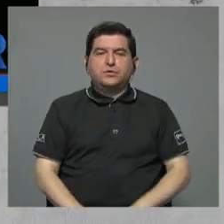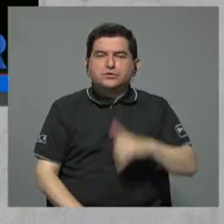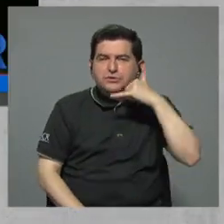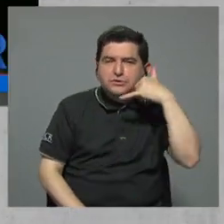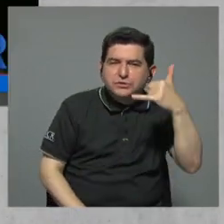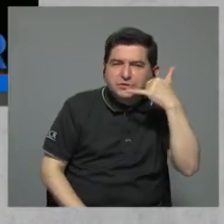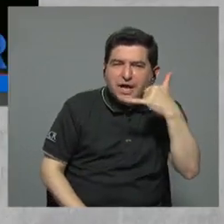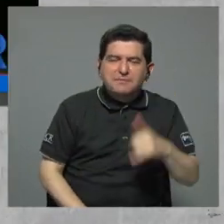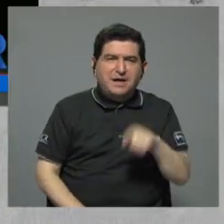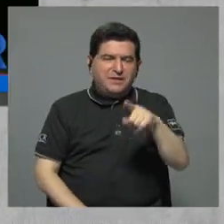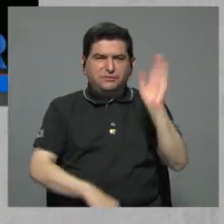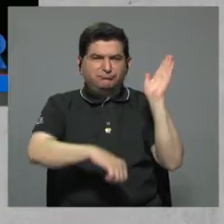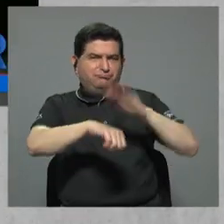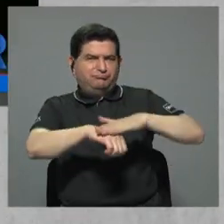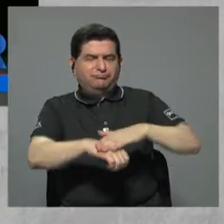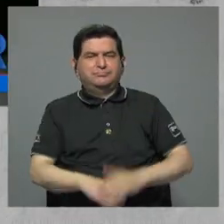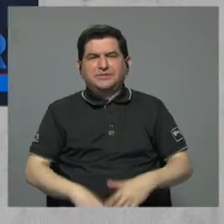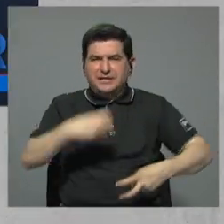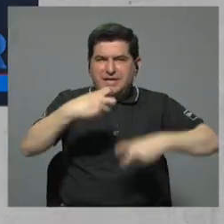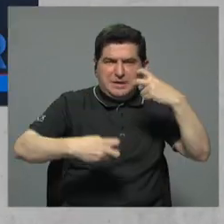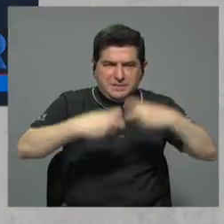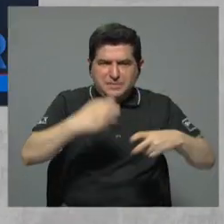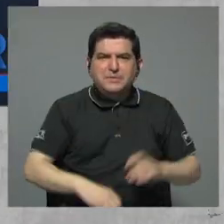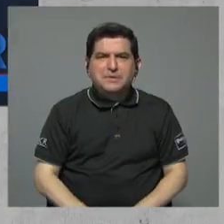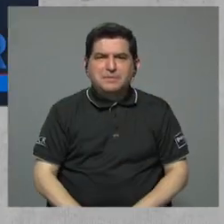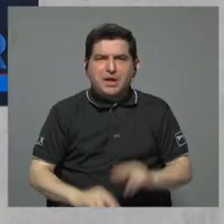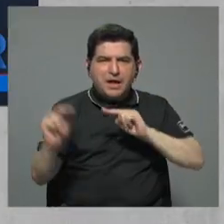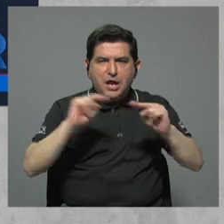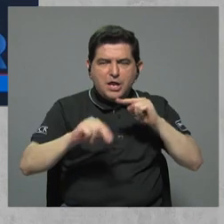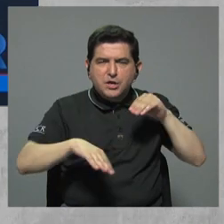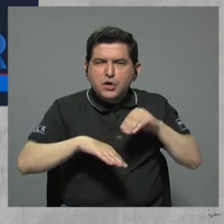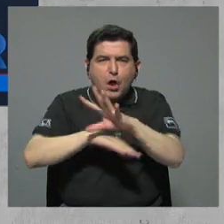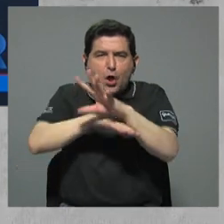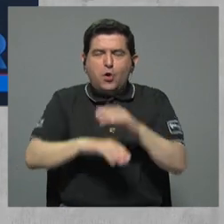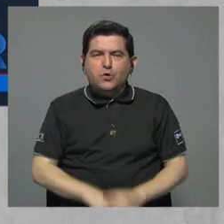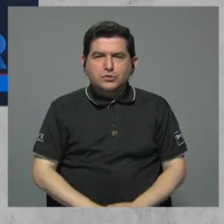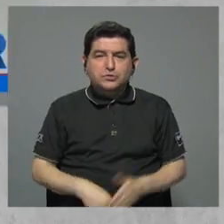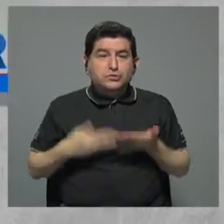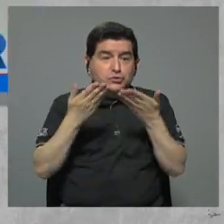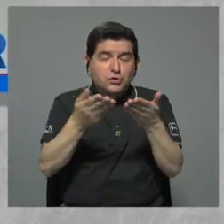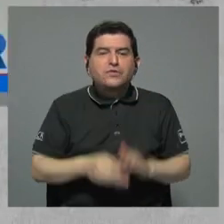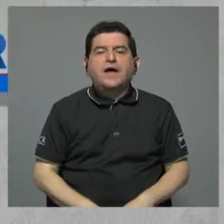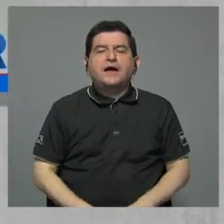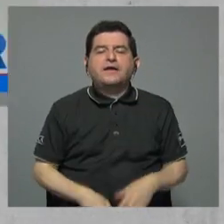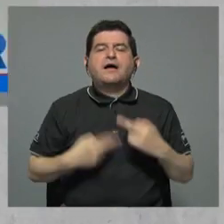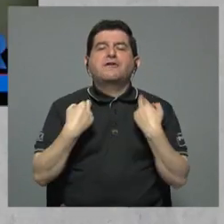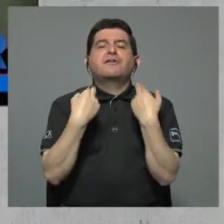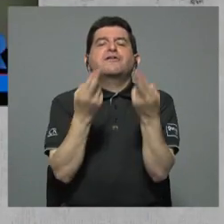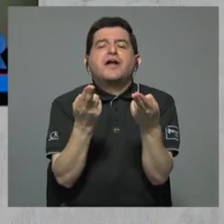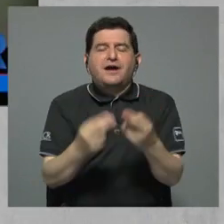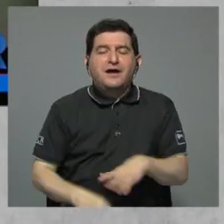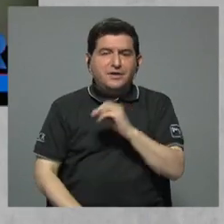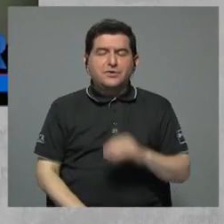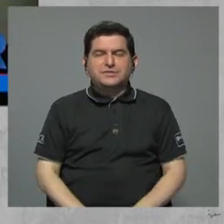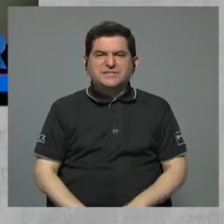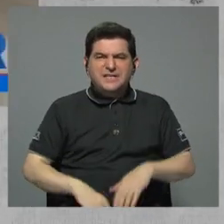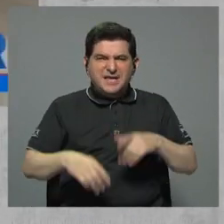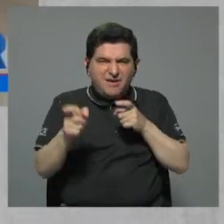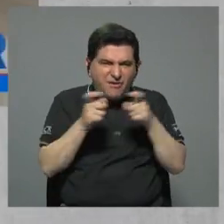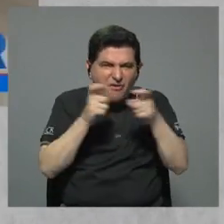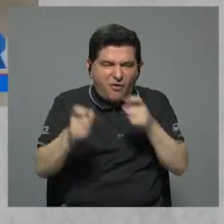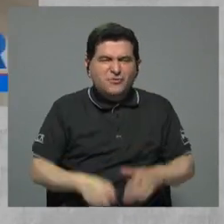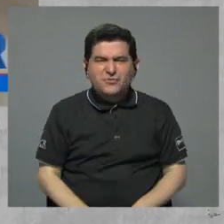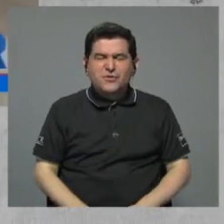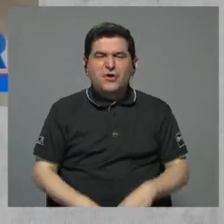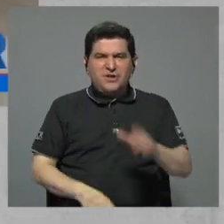telefónicas los incriminan de supuestos delitos de tráfico de influencias, entrega de dadivas o regalos y la activa manipulación de